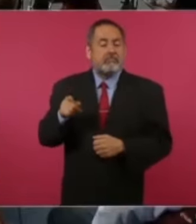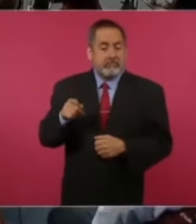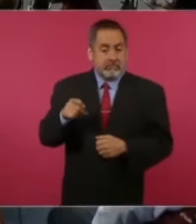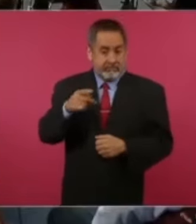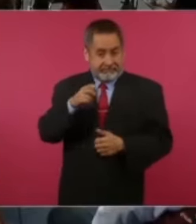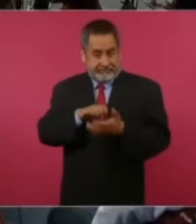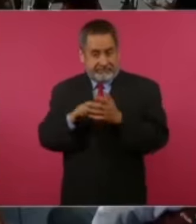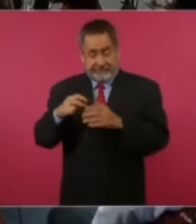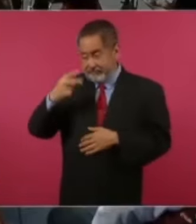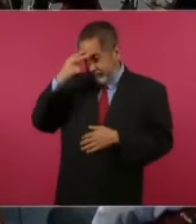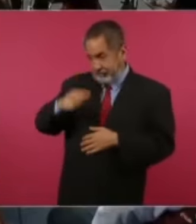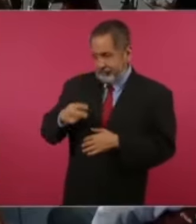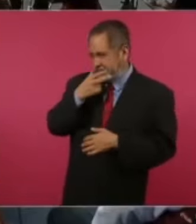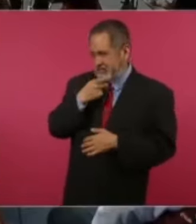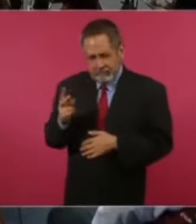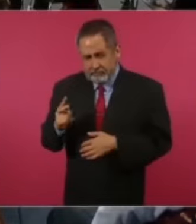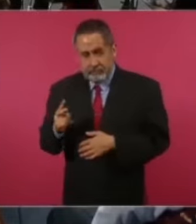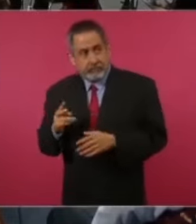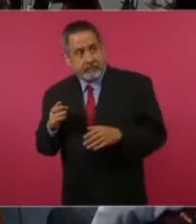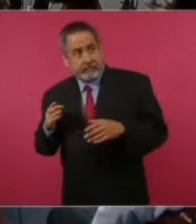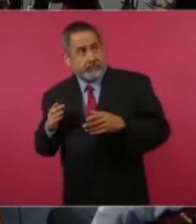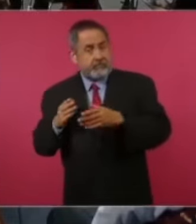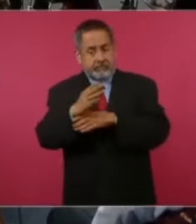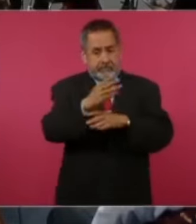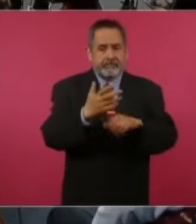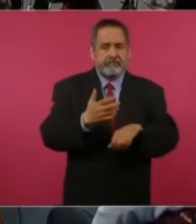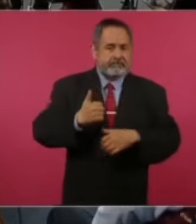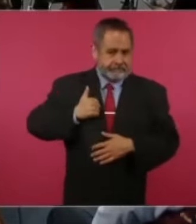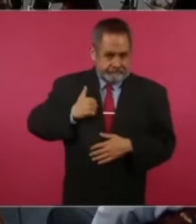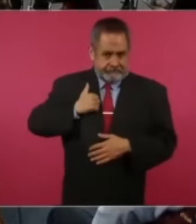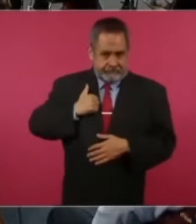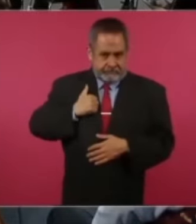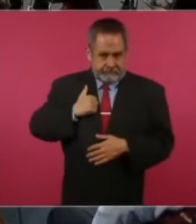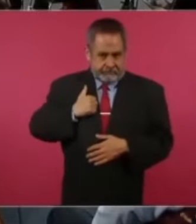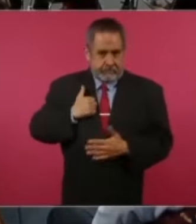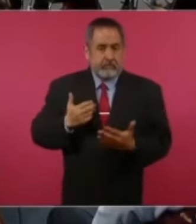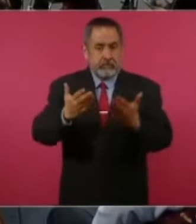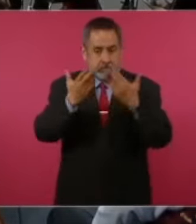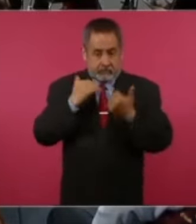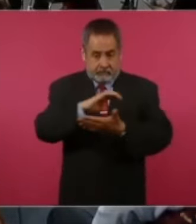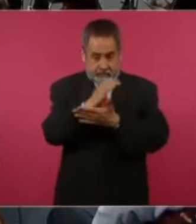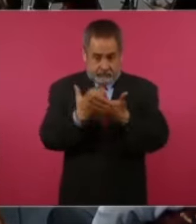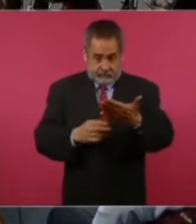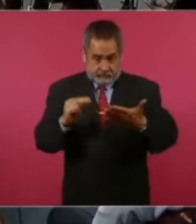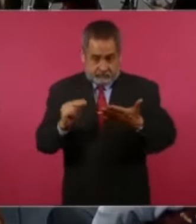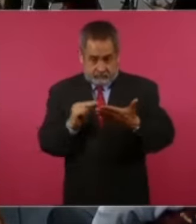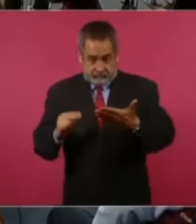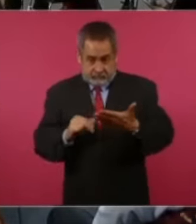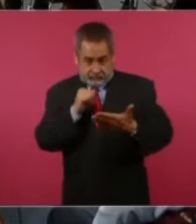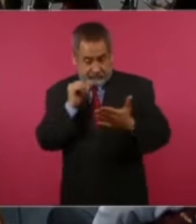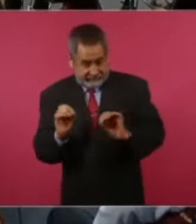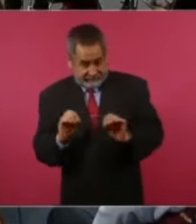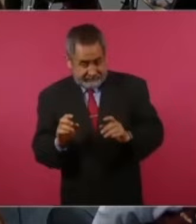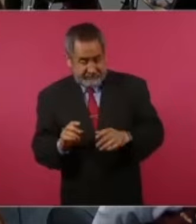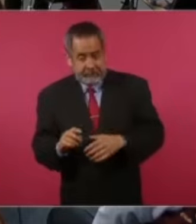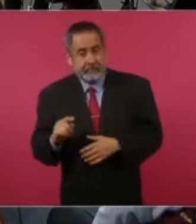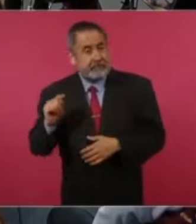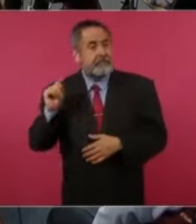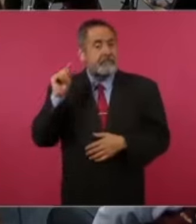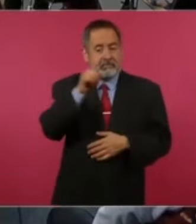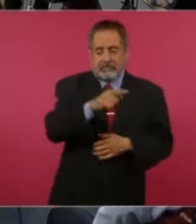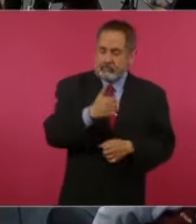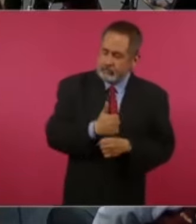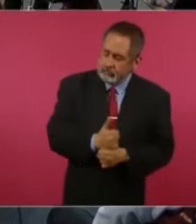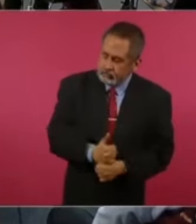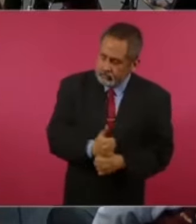Claro, habrán personas que dirán, no, pero si yo me voy a Canadá, gano muchísimo más, porque a veces hay personas que todo lo quieren medir por el dinero, todo lo quieren medir por